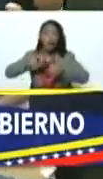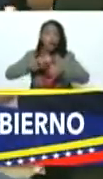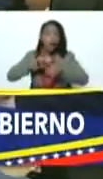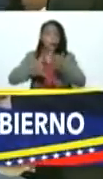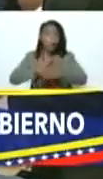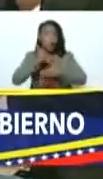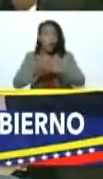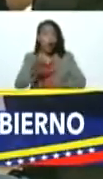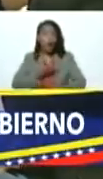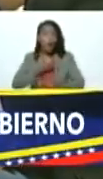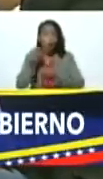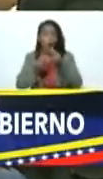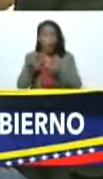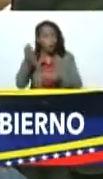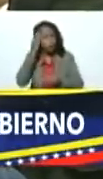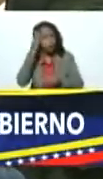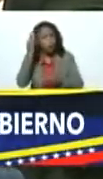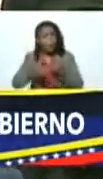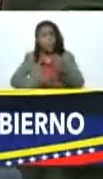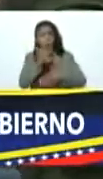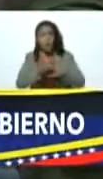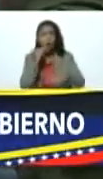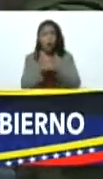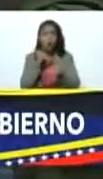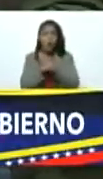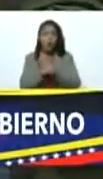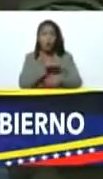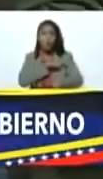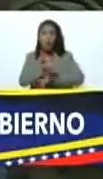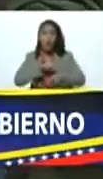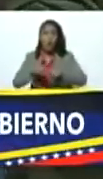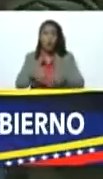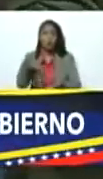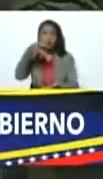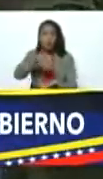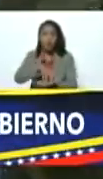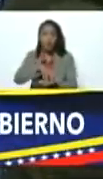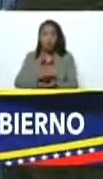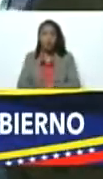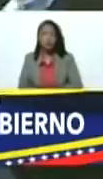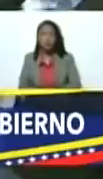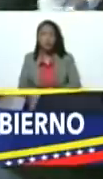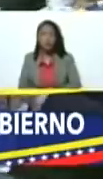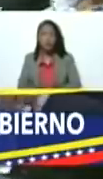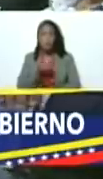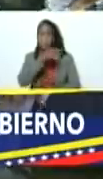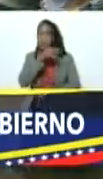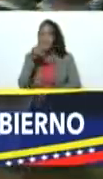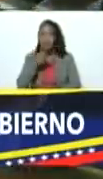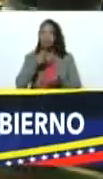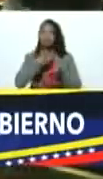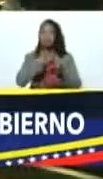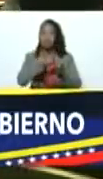un alcalde sepa cómo conseguir un proyecto al igual que los mandatarios regionales. Correcto, muy bien.